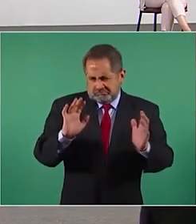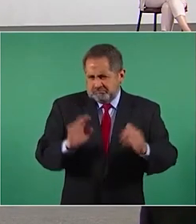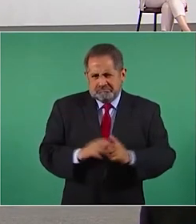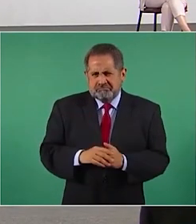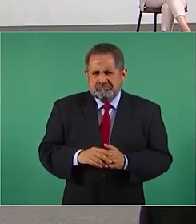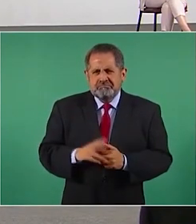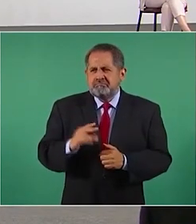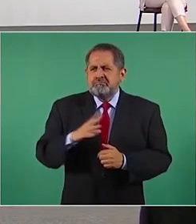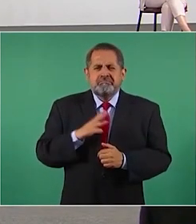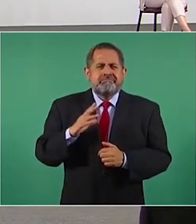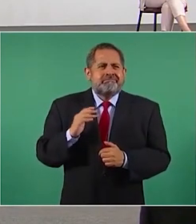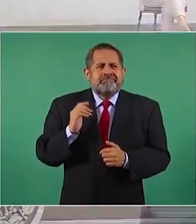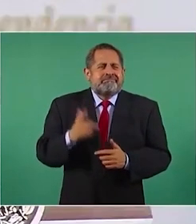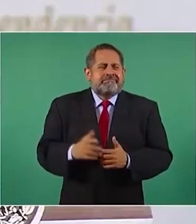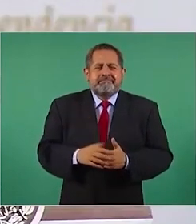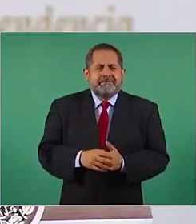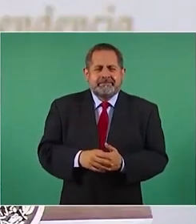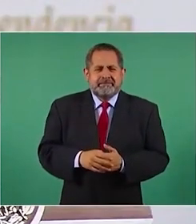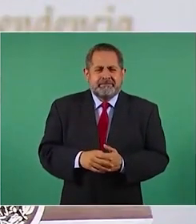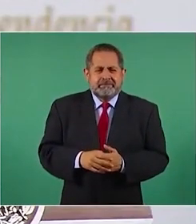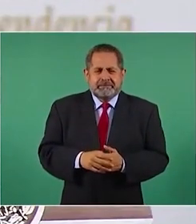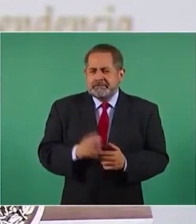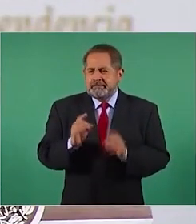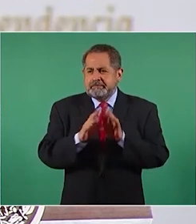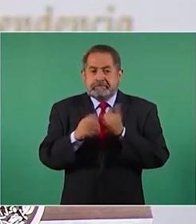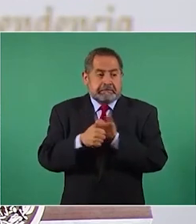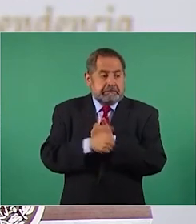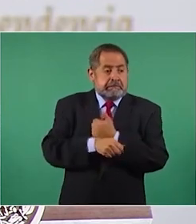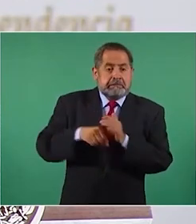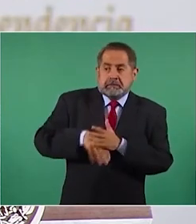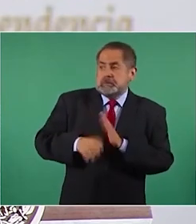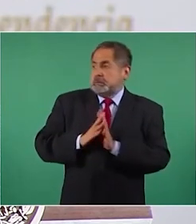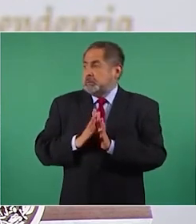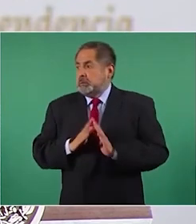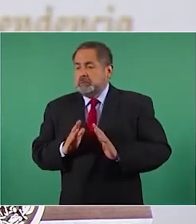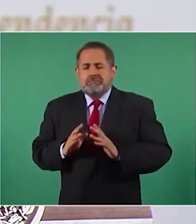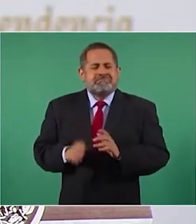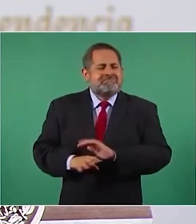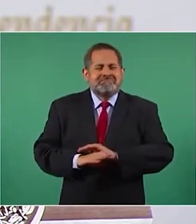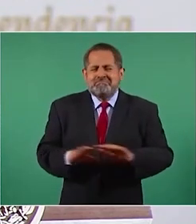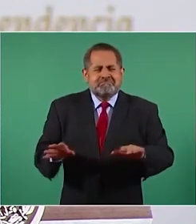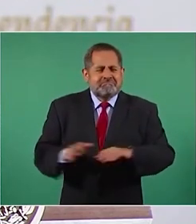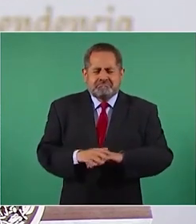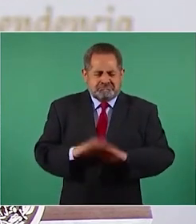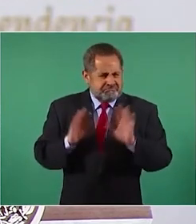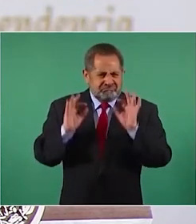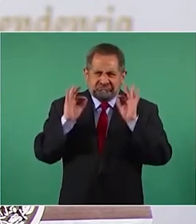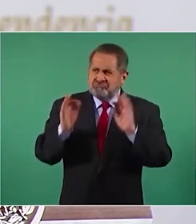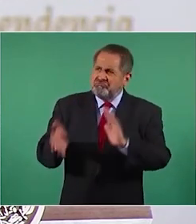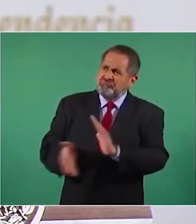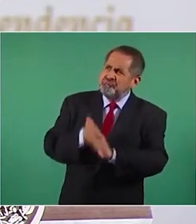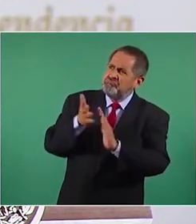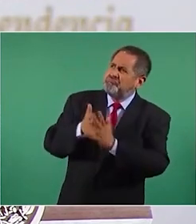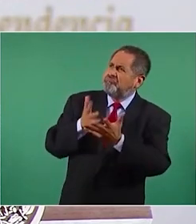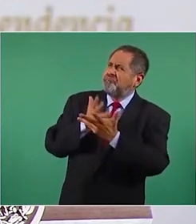nada que ocultar. Es una gran obra.